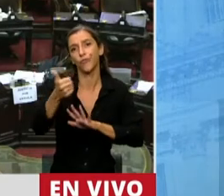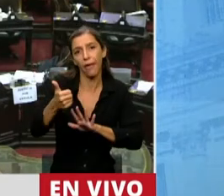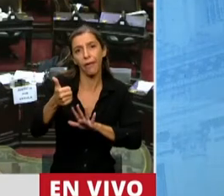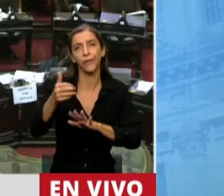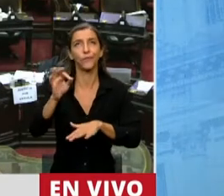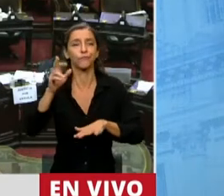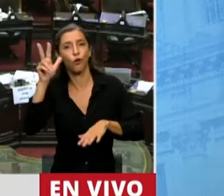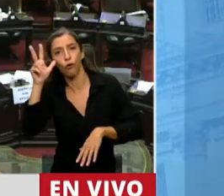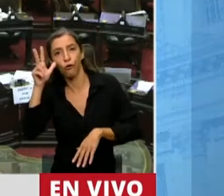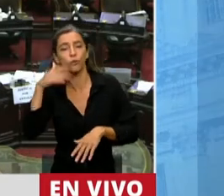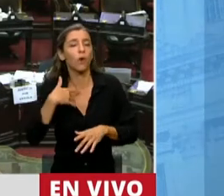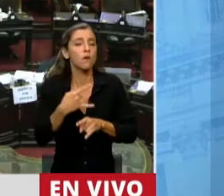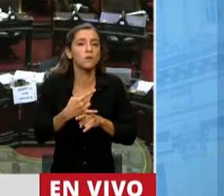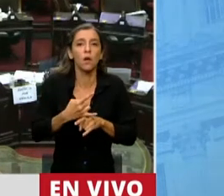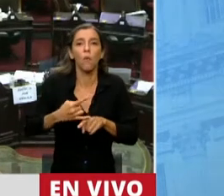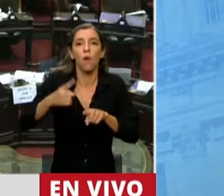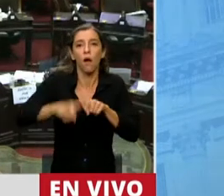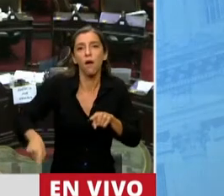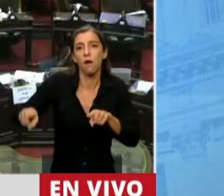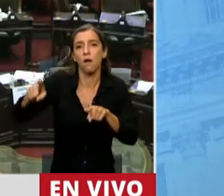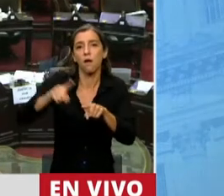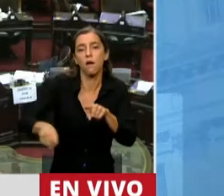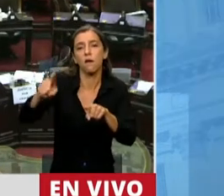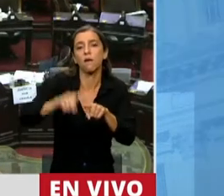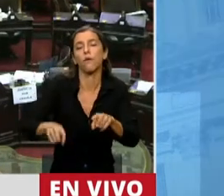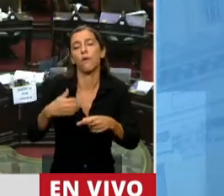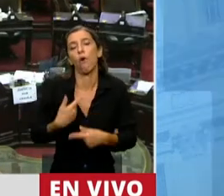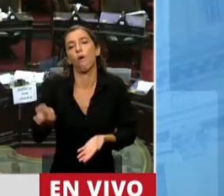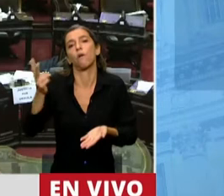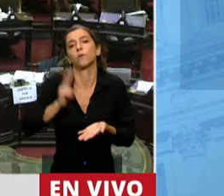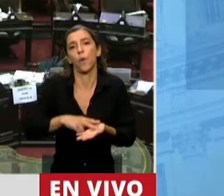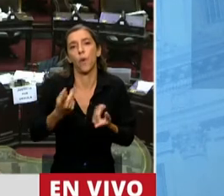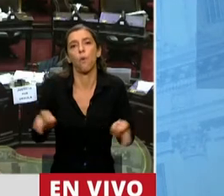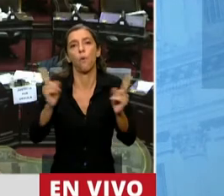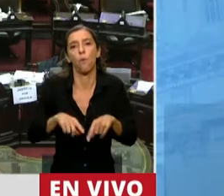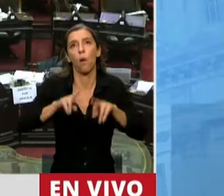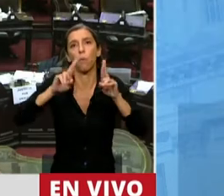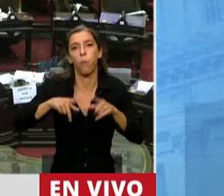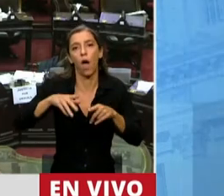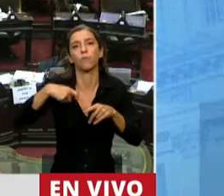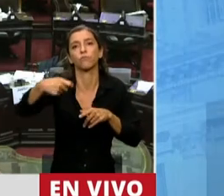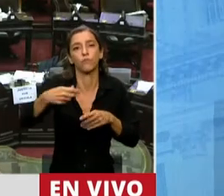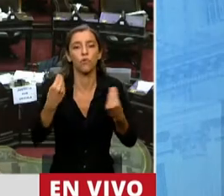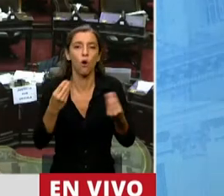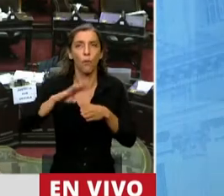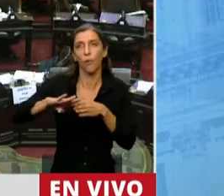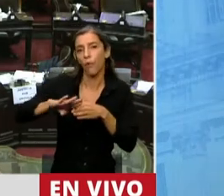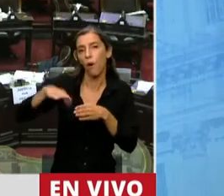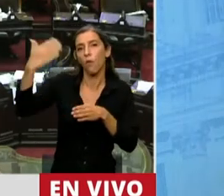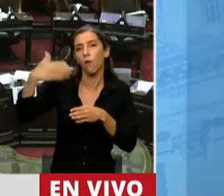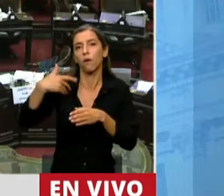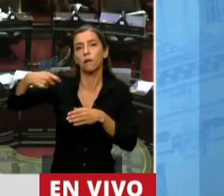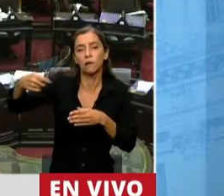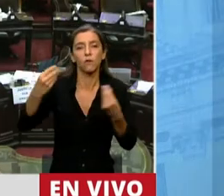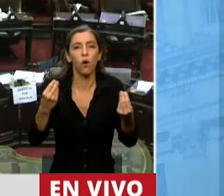a tratar de rediscutir cómo reconducimos la deuda externa de la Argentina. Y la verdad que eso es fruto